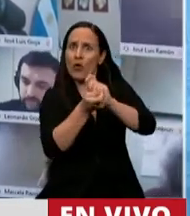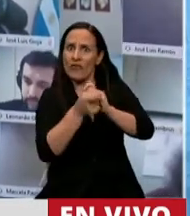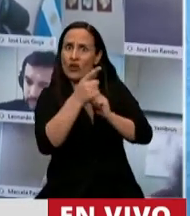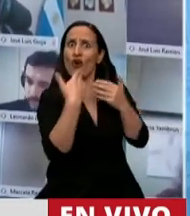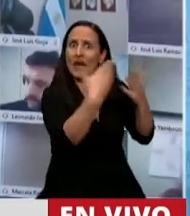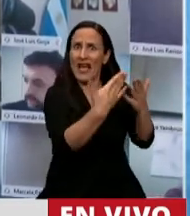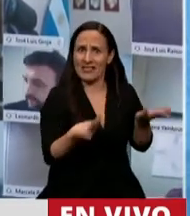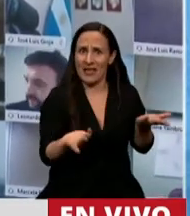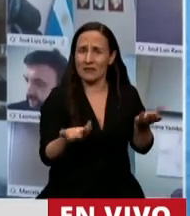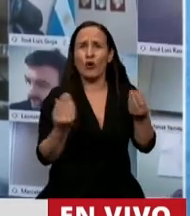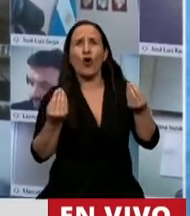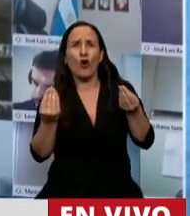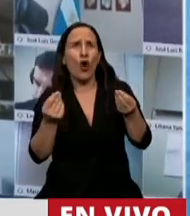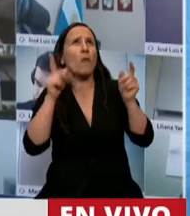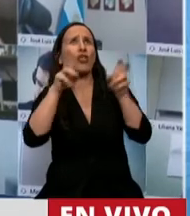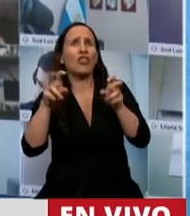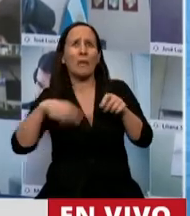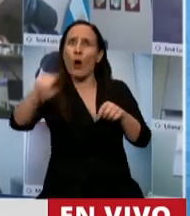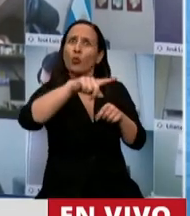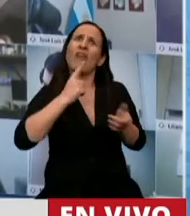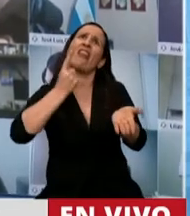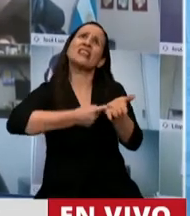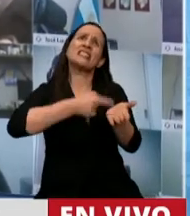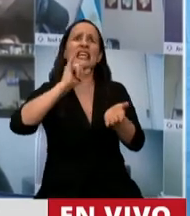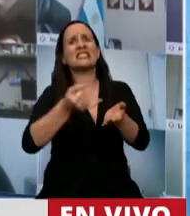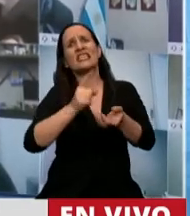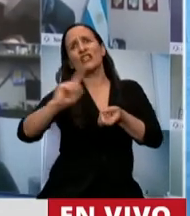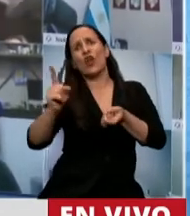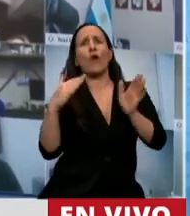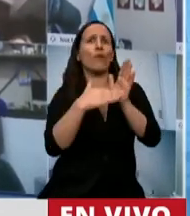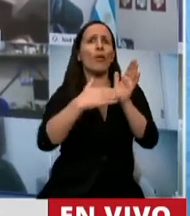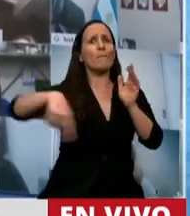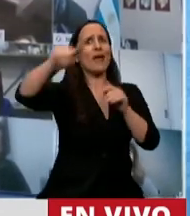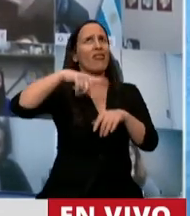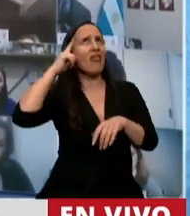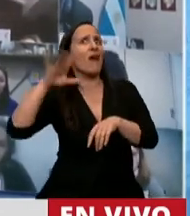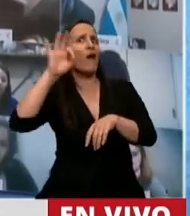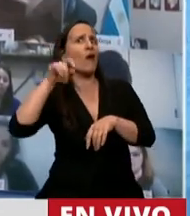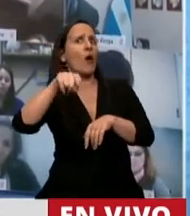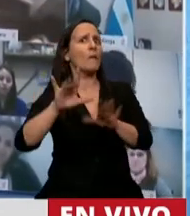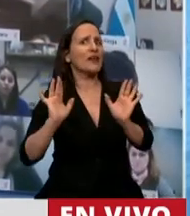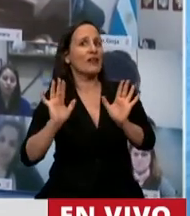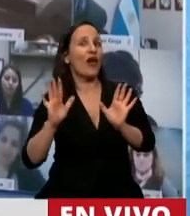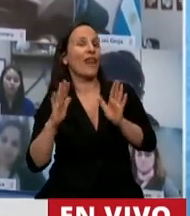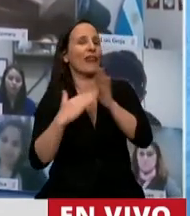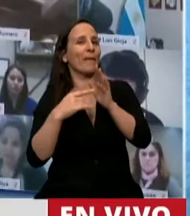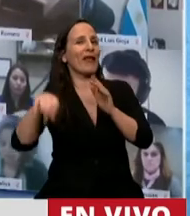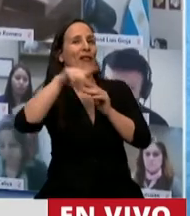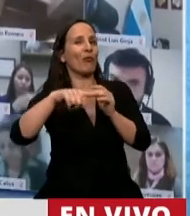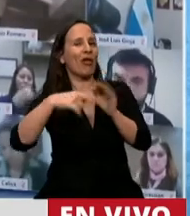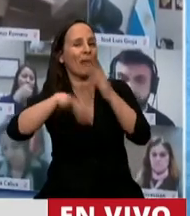temas? Los ponen y los definen ustedes acorde a lo que ustedes consideran que es importante a los intereses que ustedes defienden.